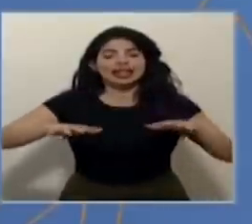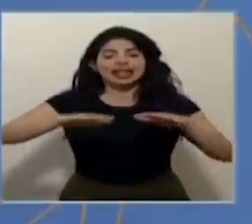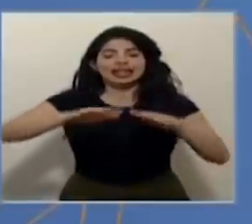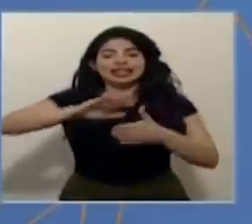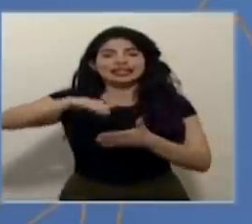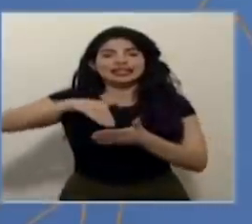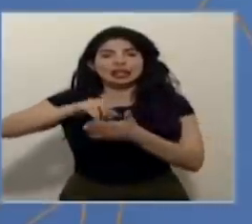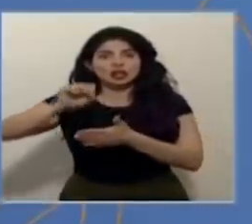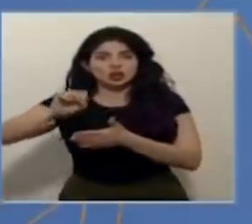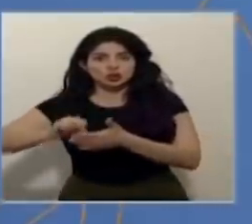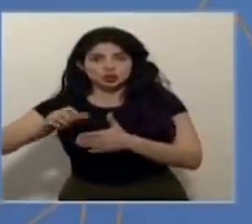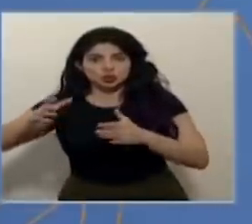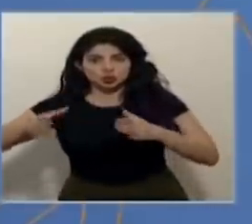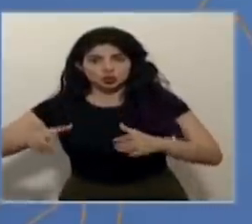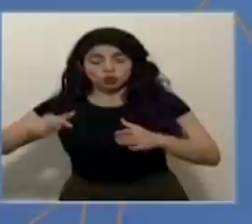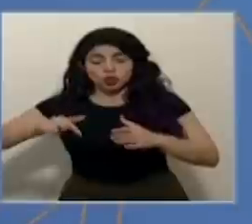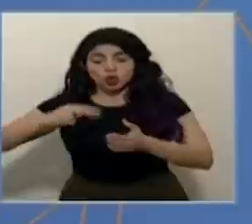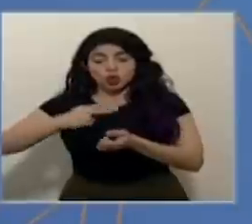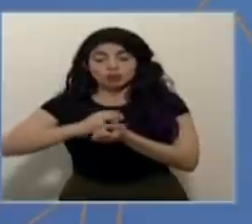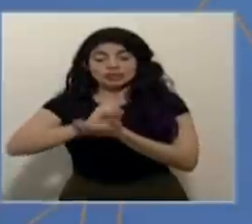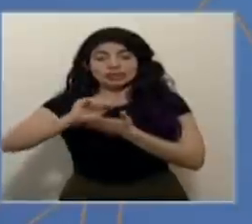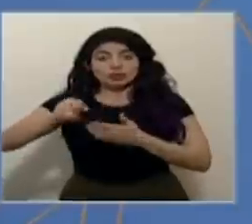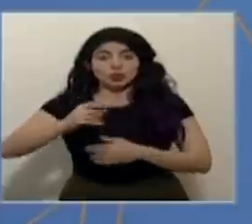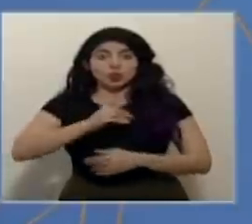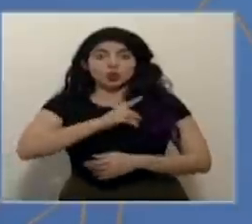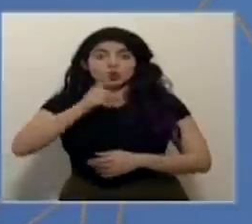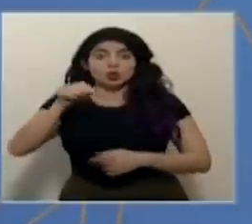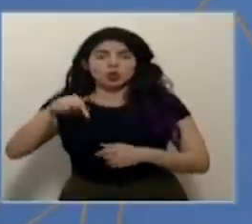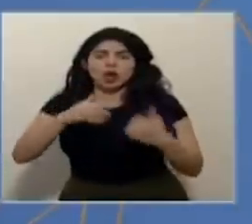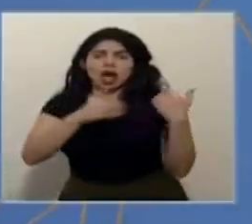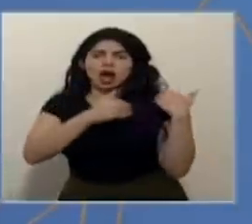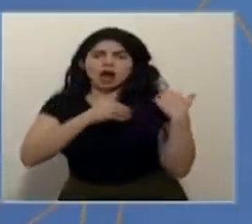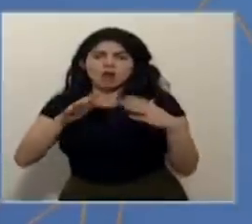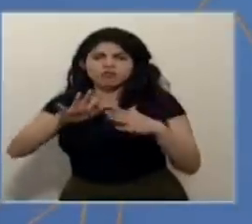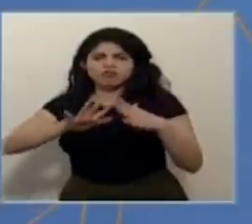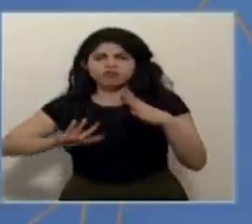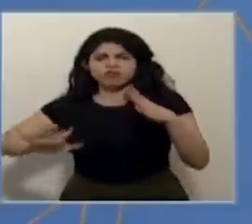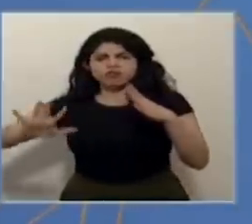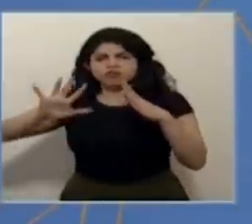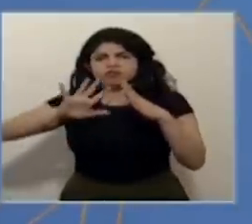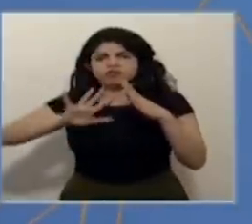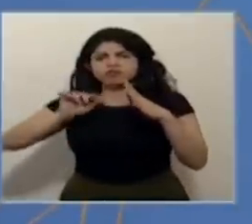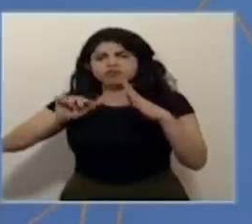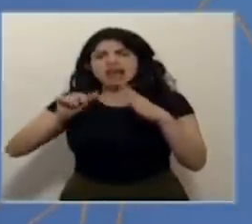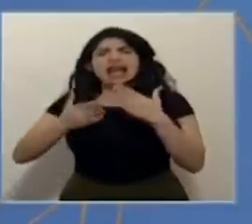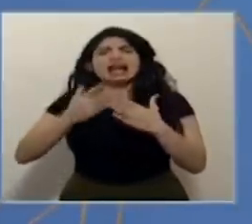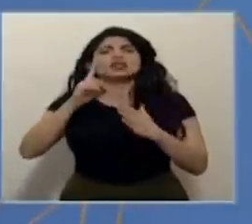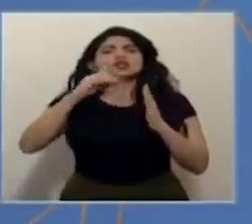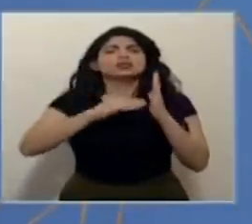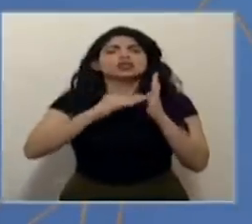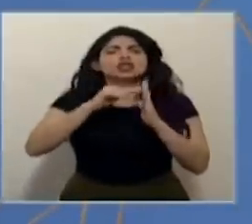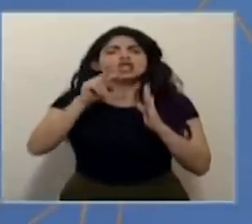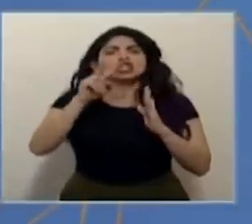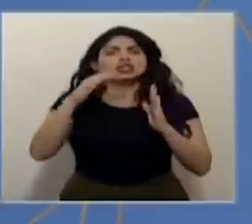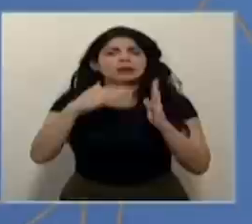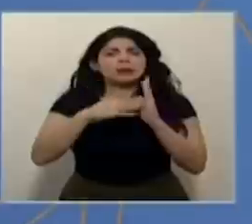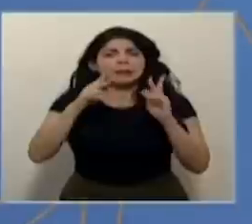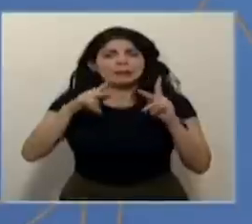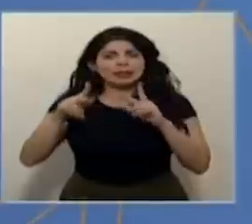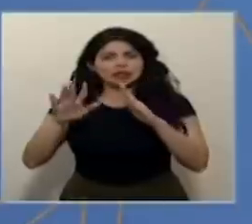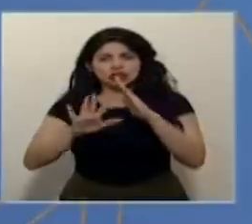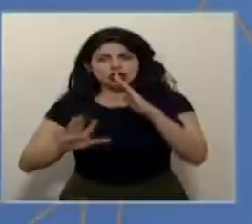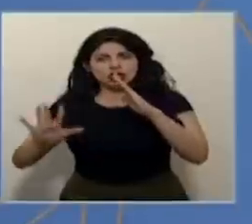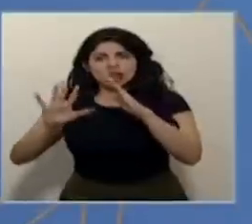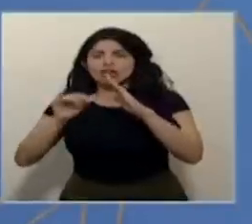Y el Hospital San Juan de Dios cubre un gran área, cubre todo lo que tiene que ver, cerca de 1.200.000 personas de forma